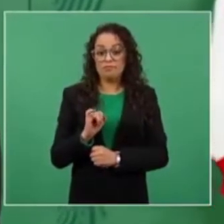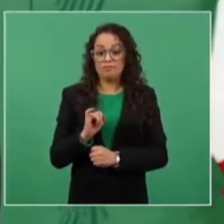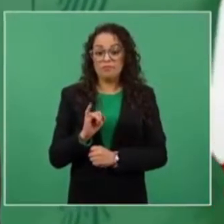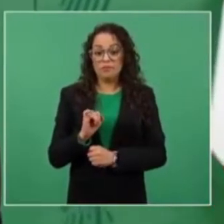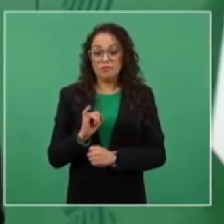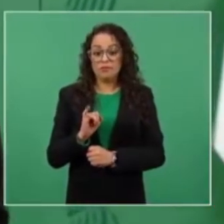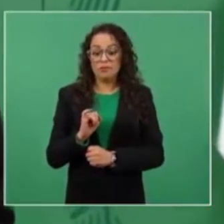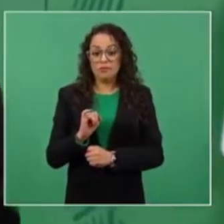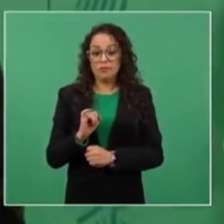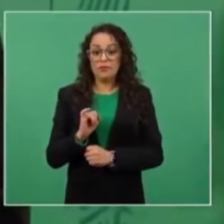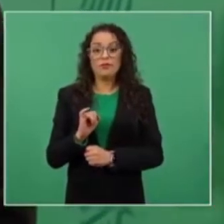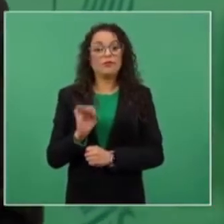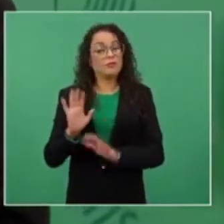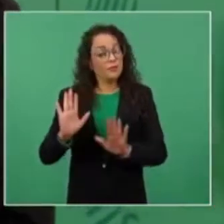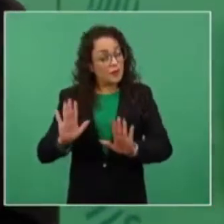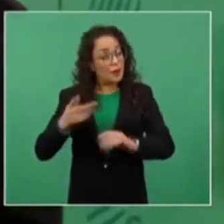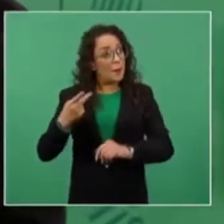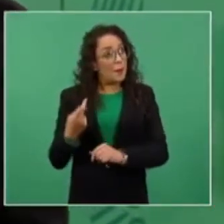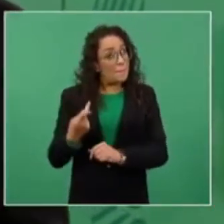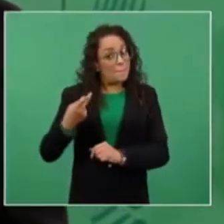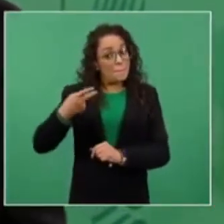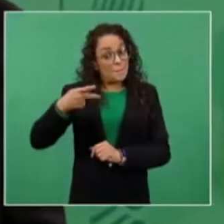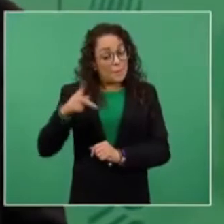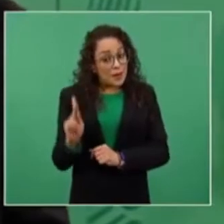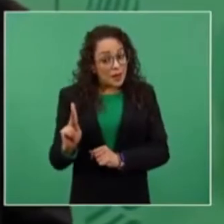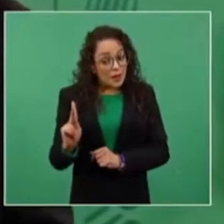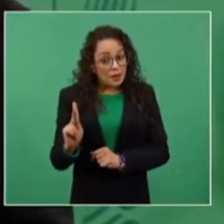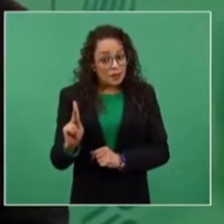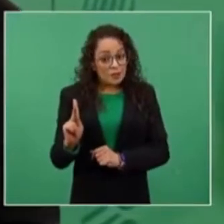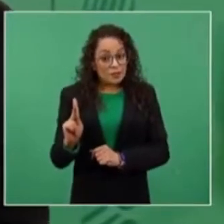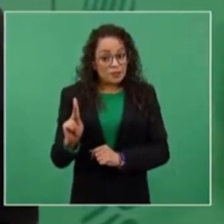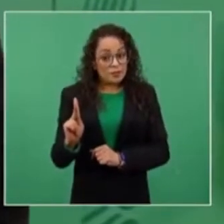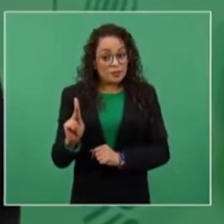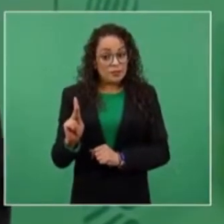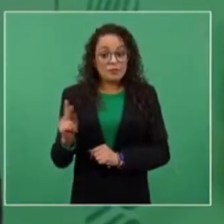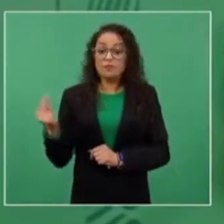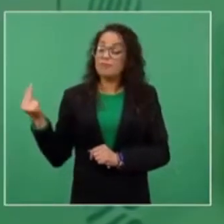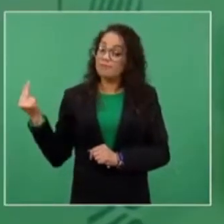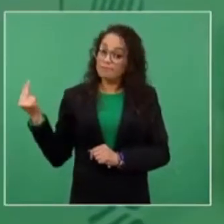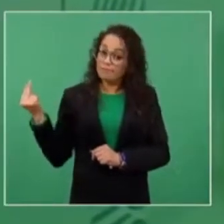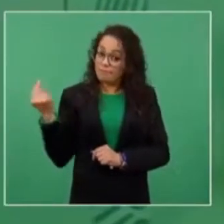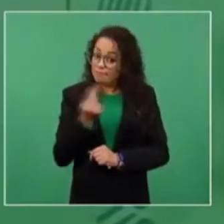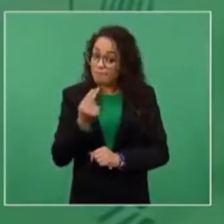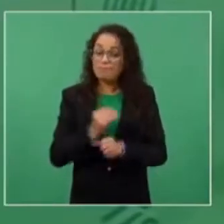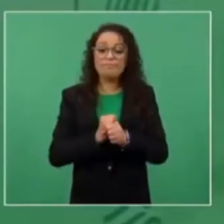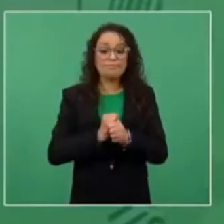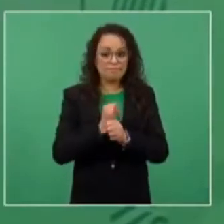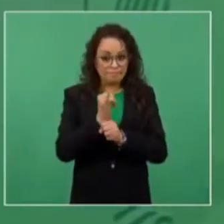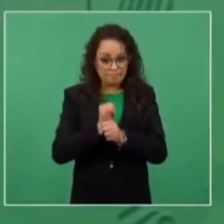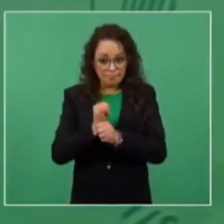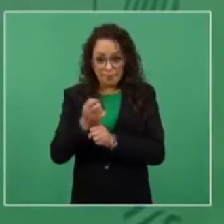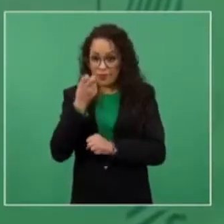Sin embargo, en este caso hay que hacer la investigación y también